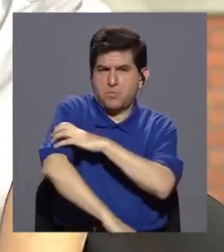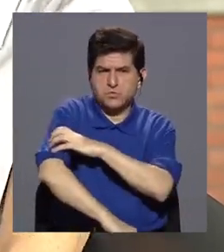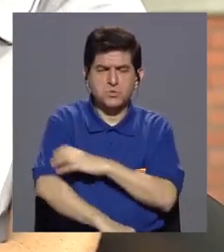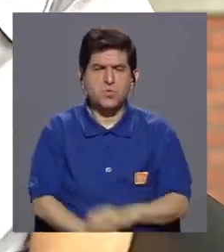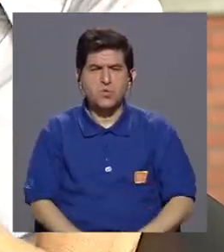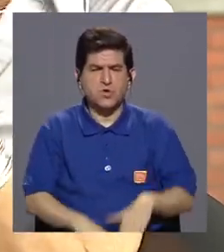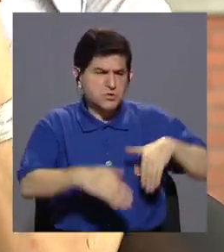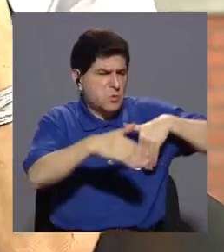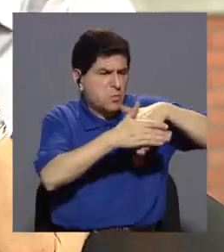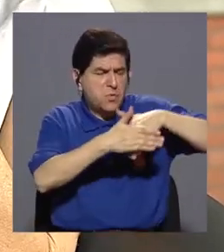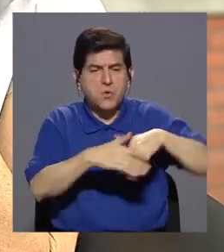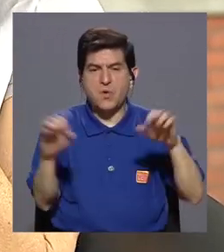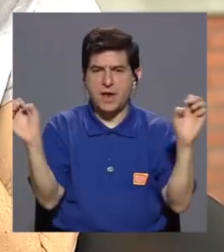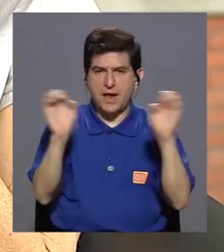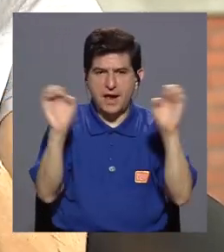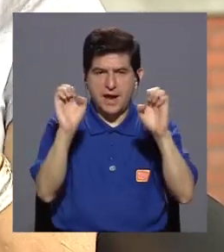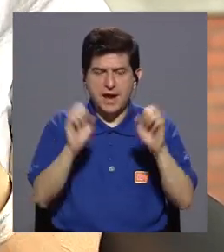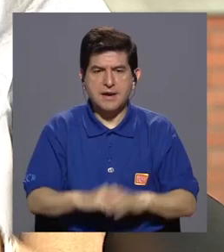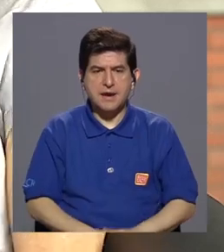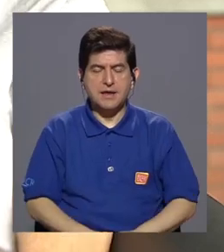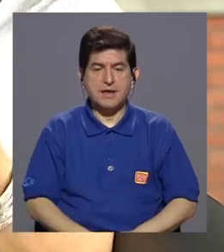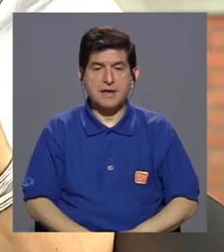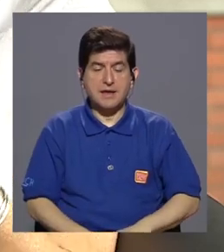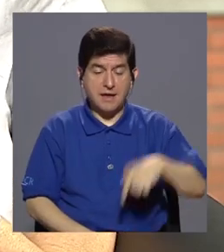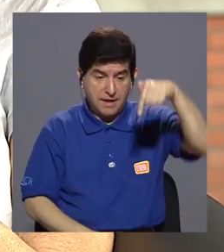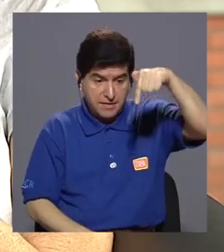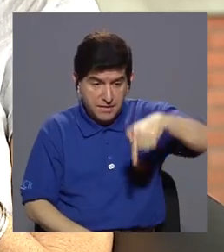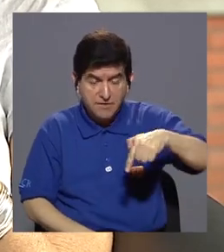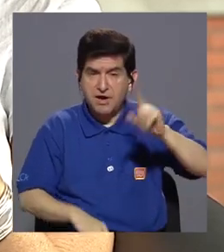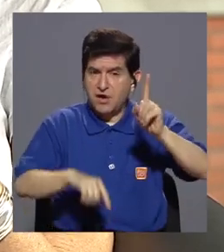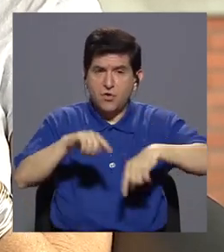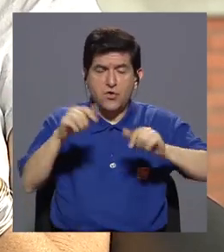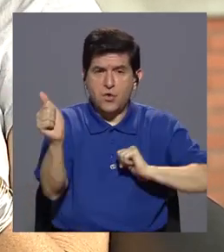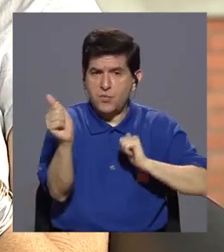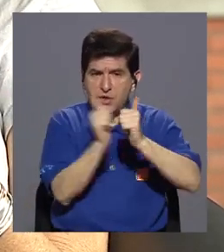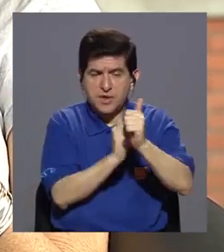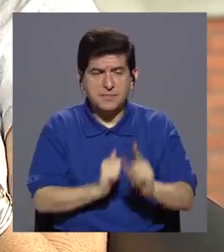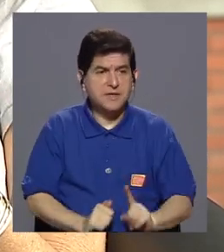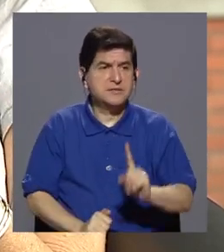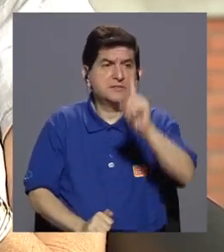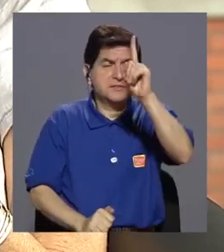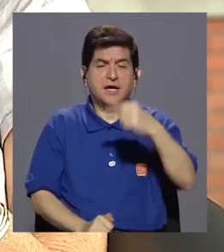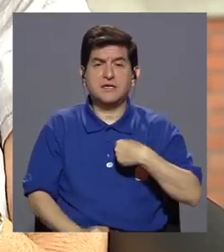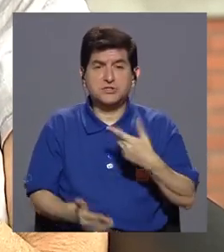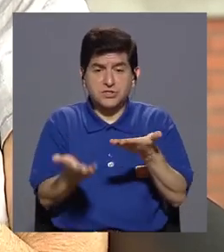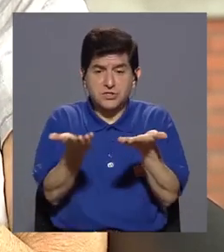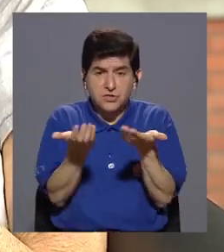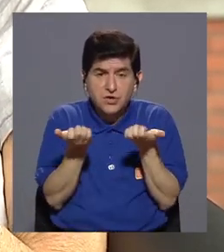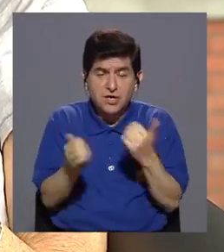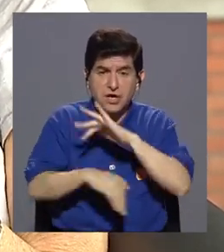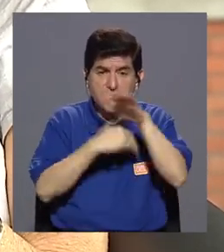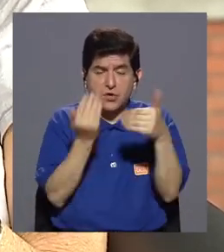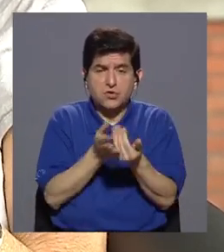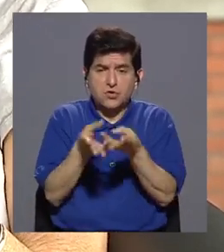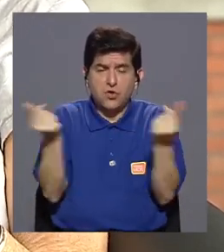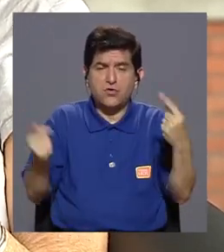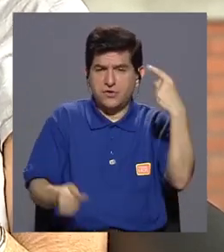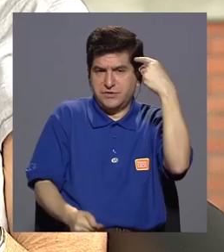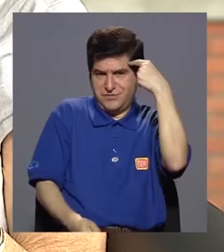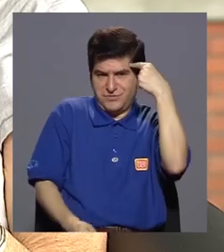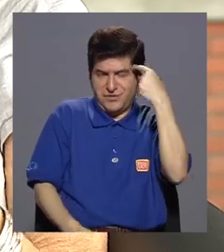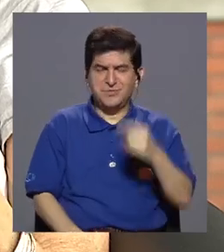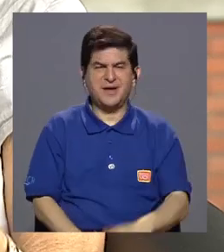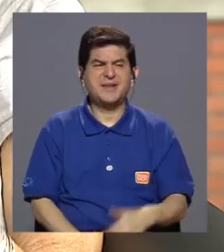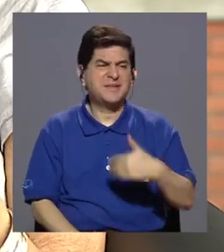de manera que la energía que viene de abajo no pueda pasar hacia arriba, si quiero resolver todo desde mi cabeza, tengo